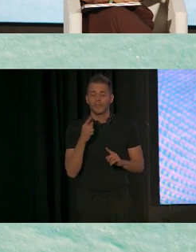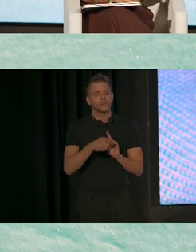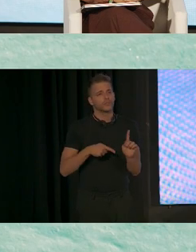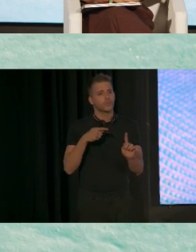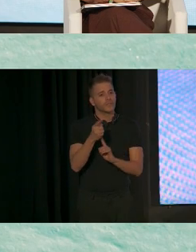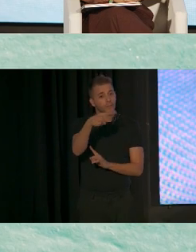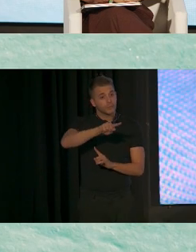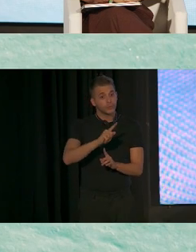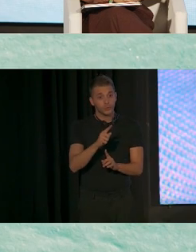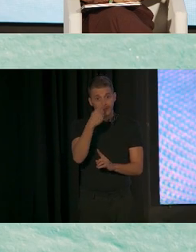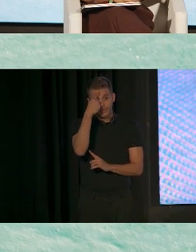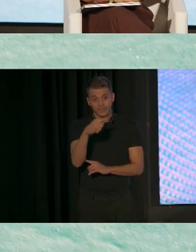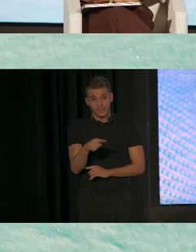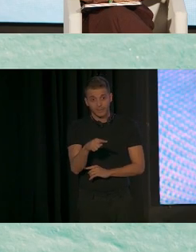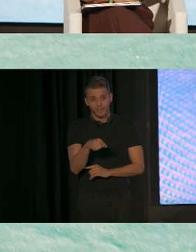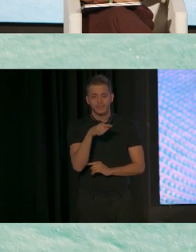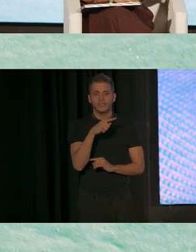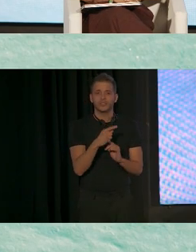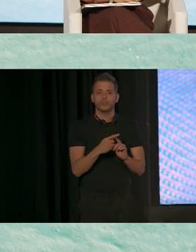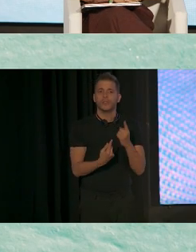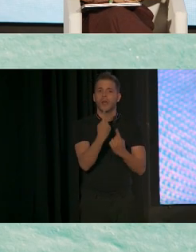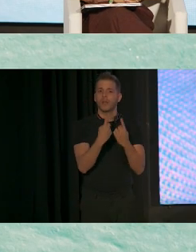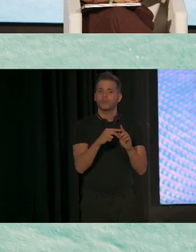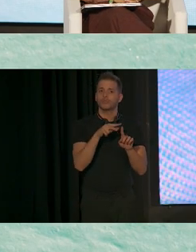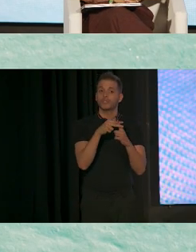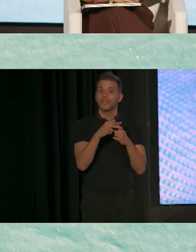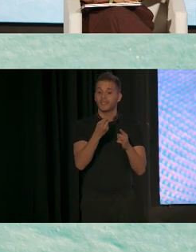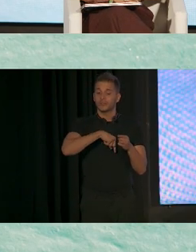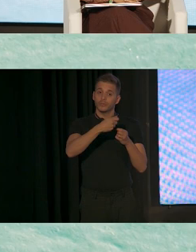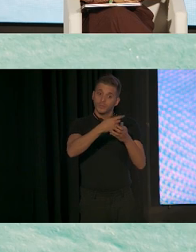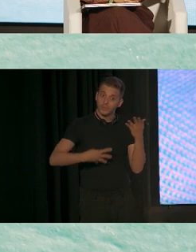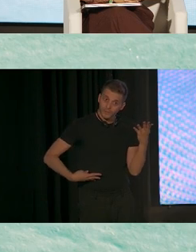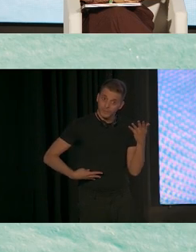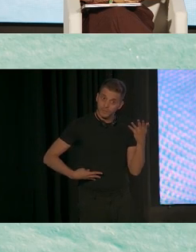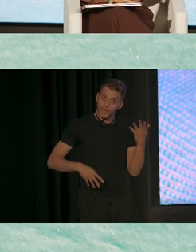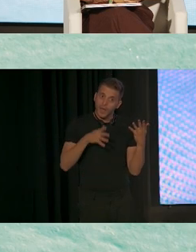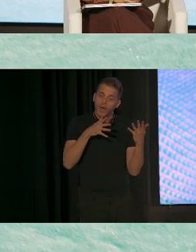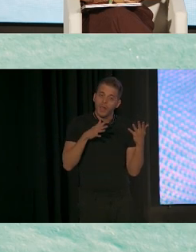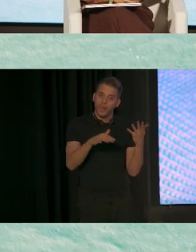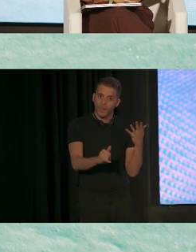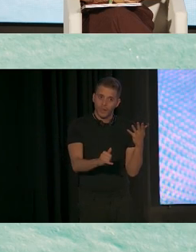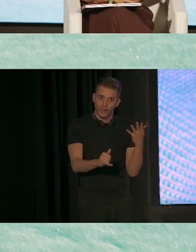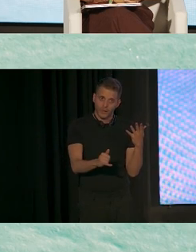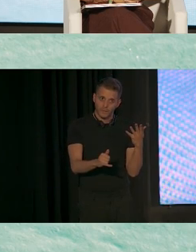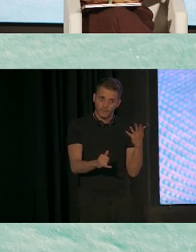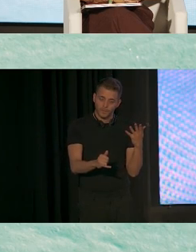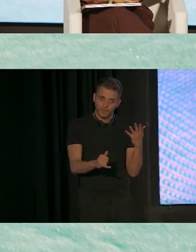una idea, estos son algunos de los talleres que brindamos que tenemos disponibles. Entonces,